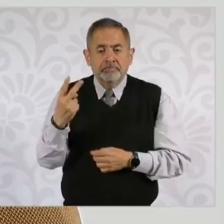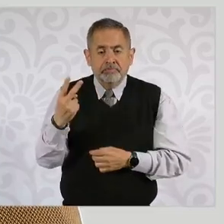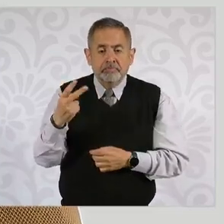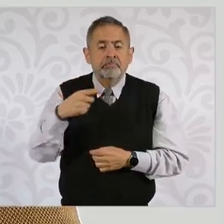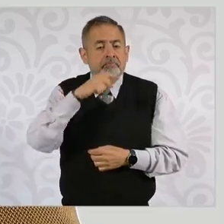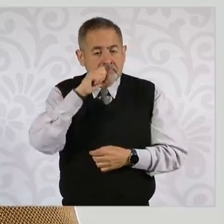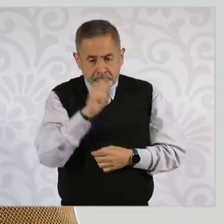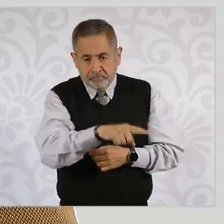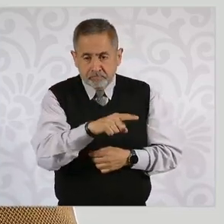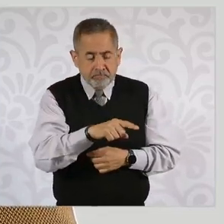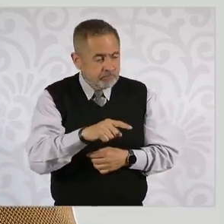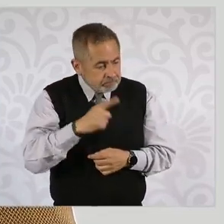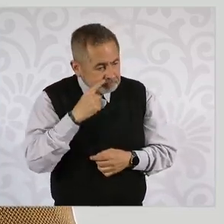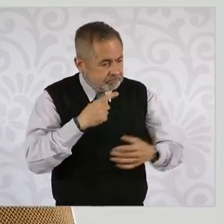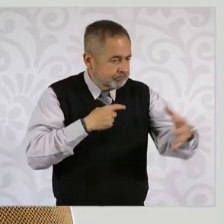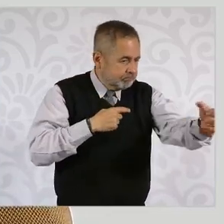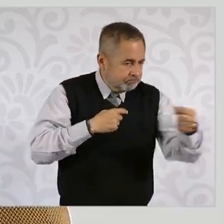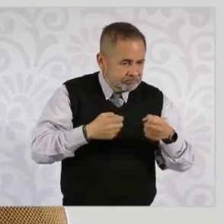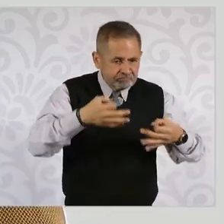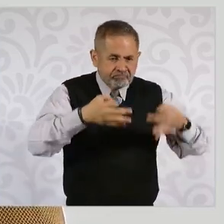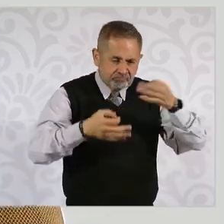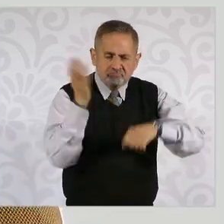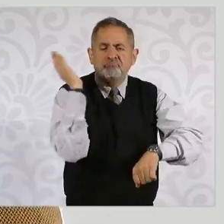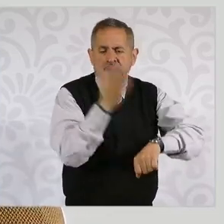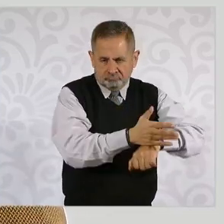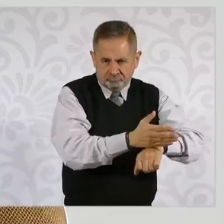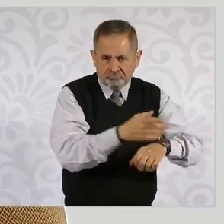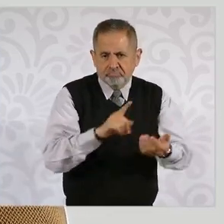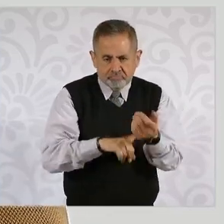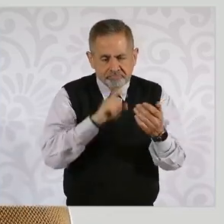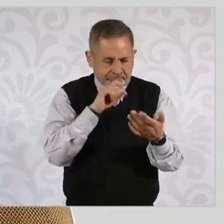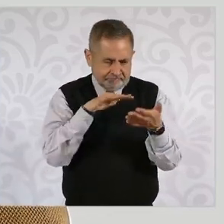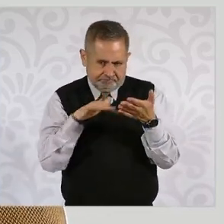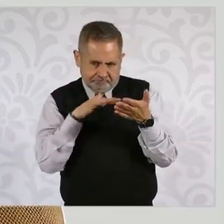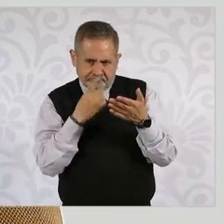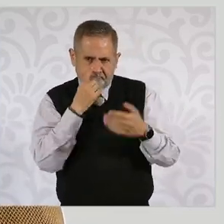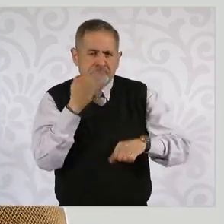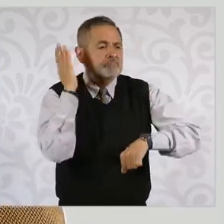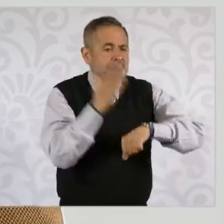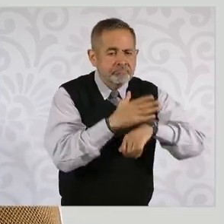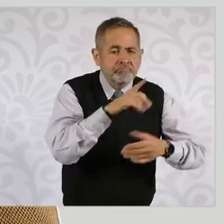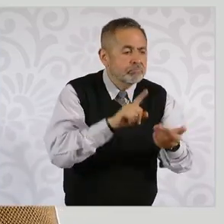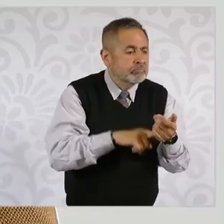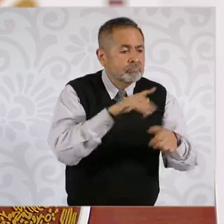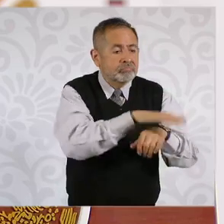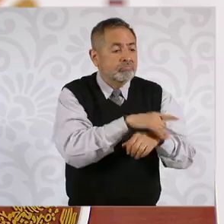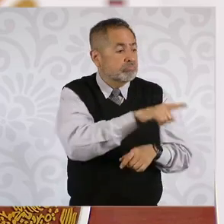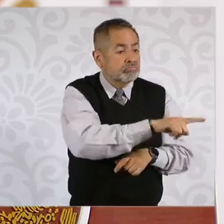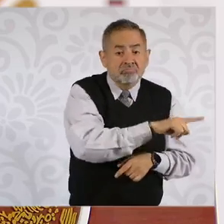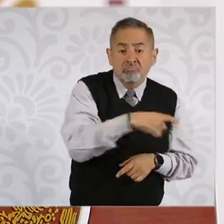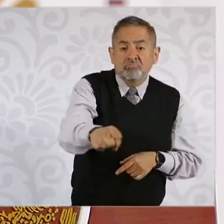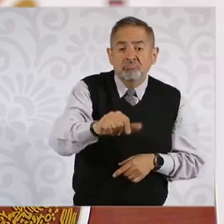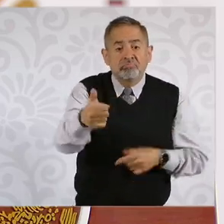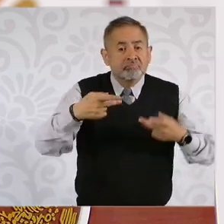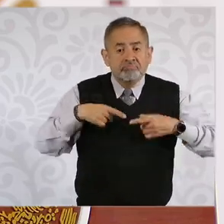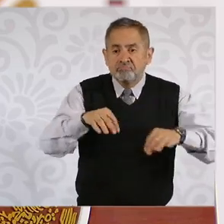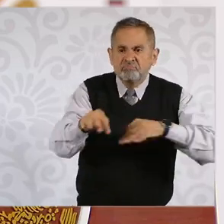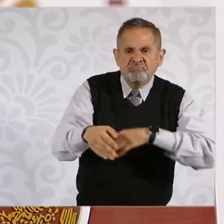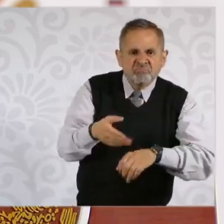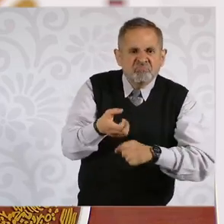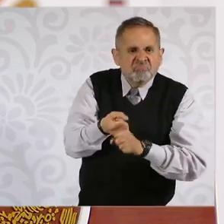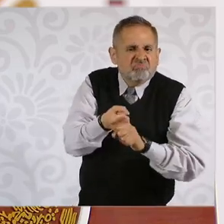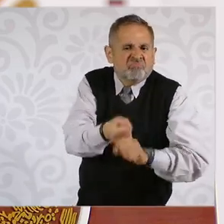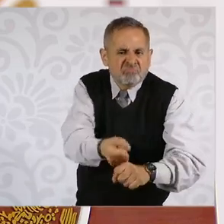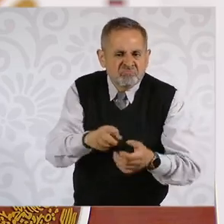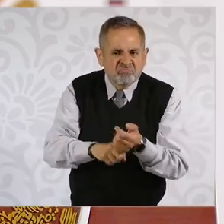sometida a un procedimiento disciplinario, dice aquí, por conductas como hostigamiento laboral, derivado